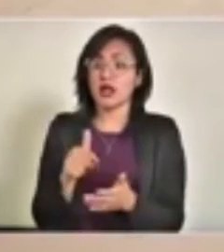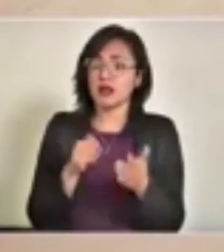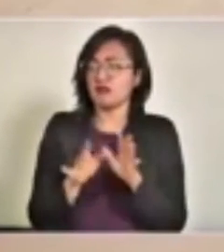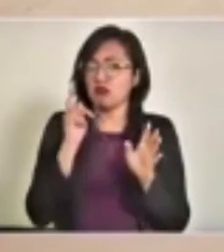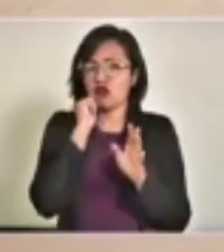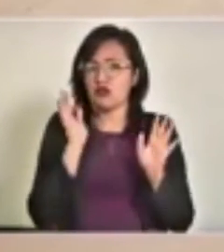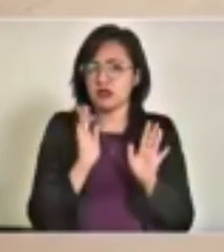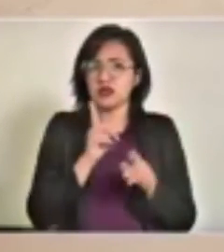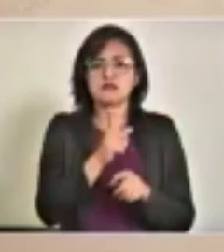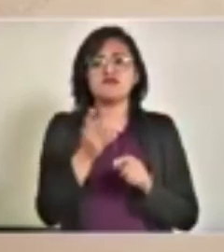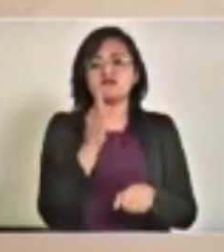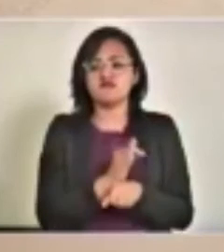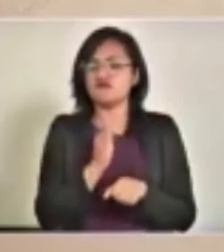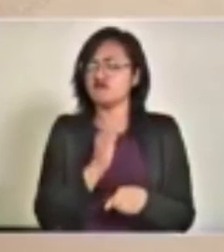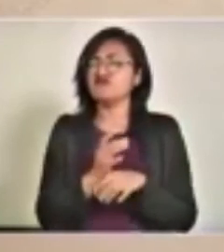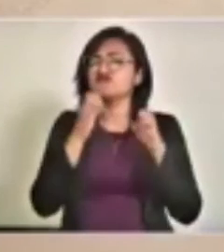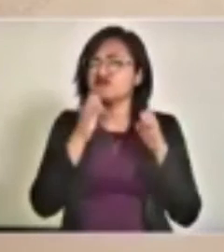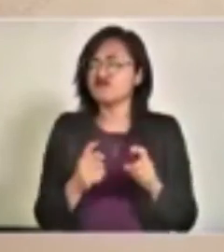pero va a estar interactuando con ellos.